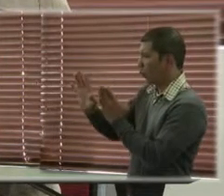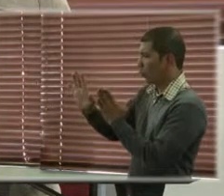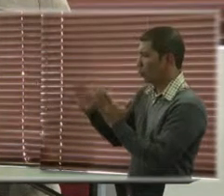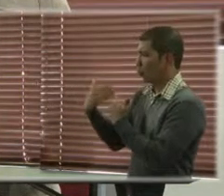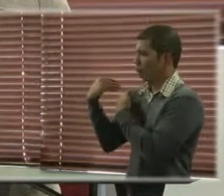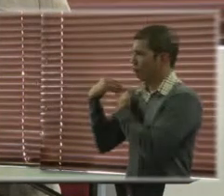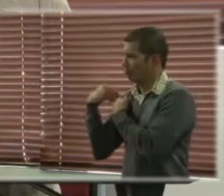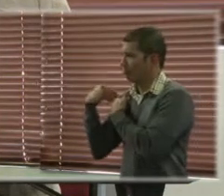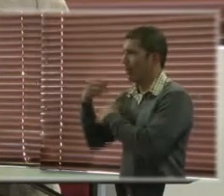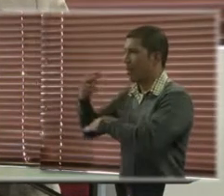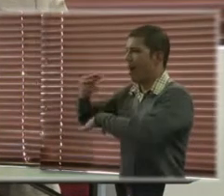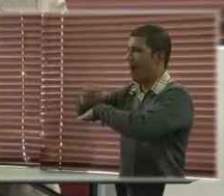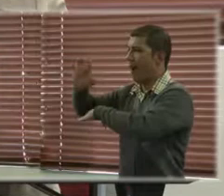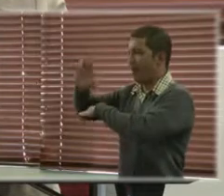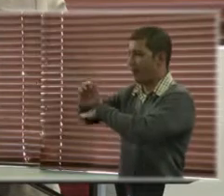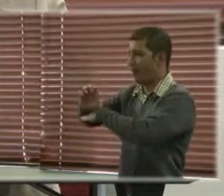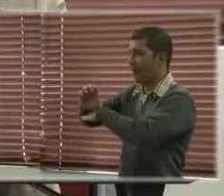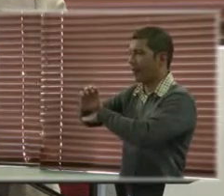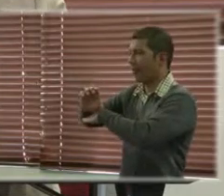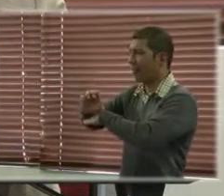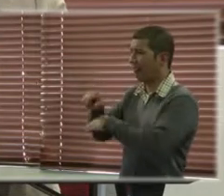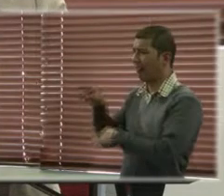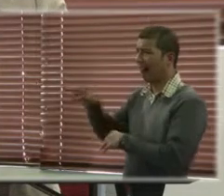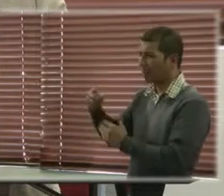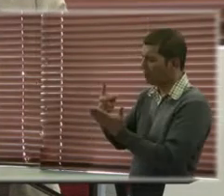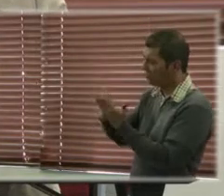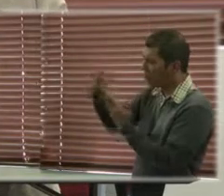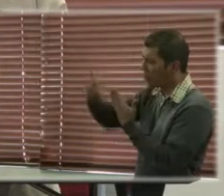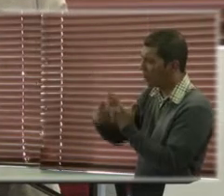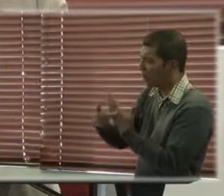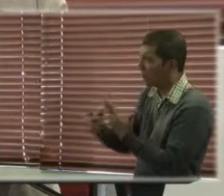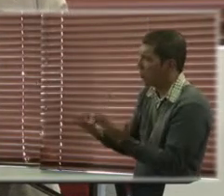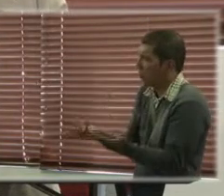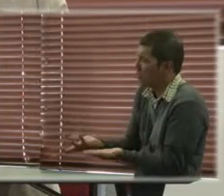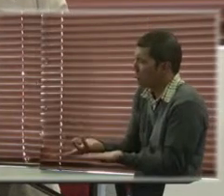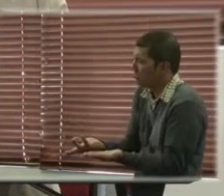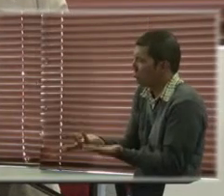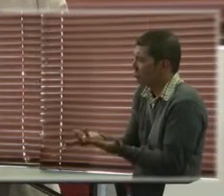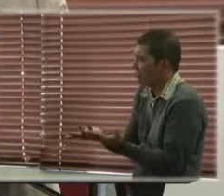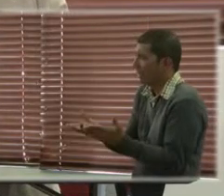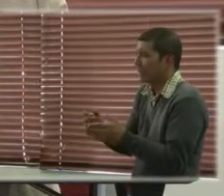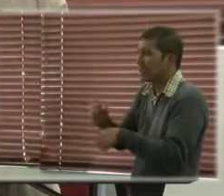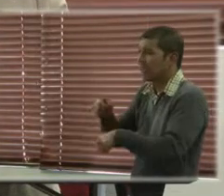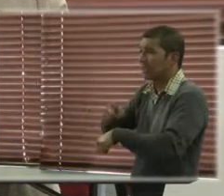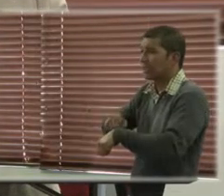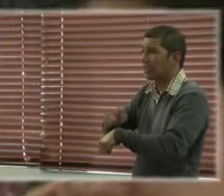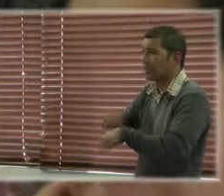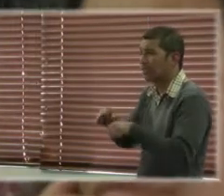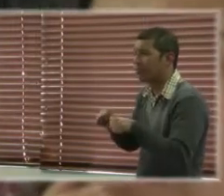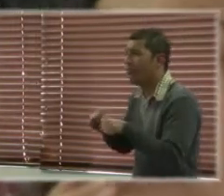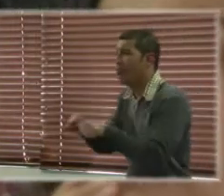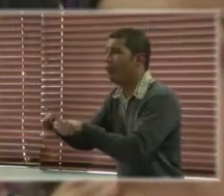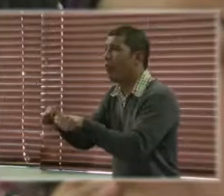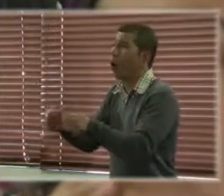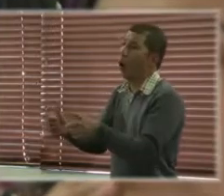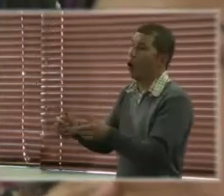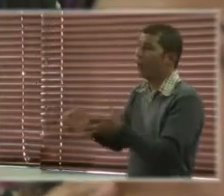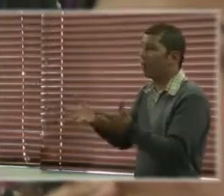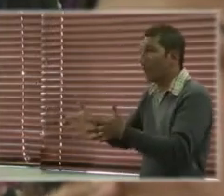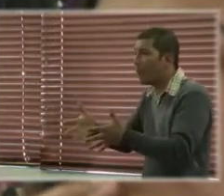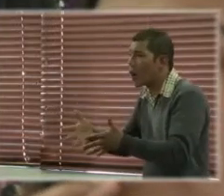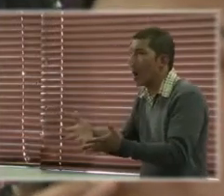Internacional es un proyecto temporal de difusión de una